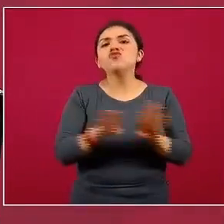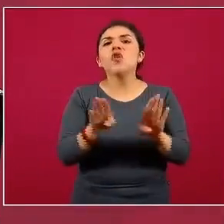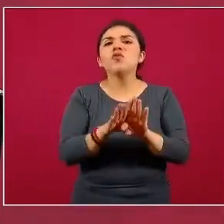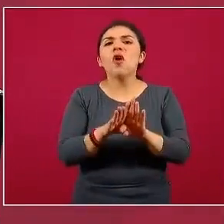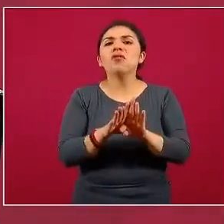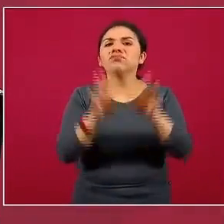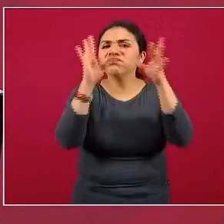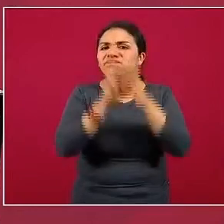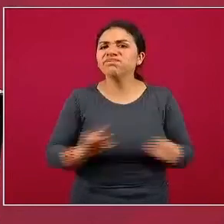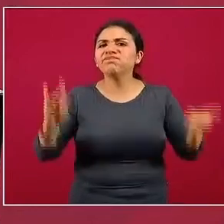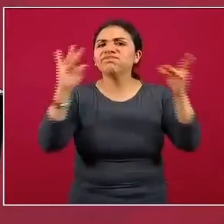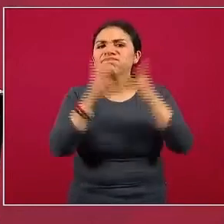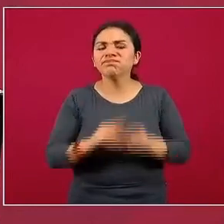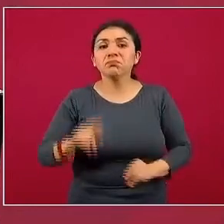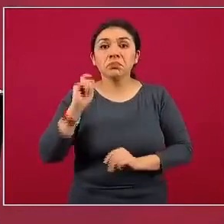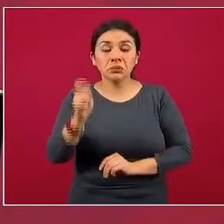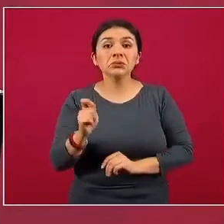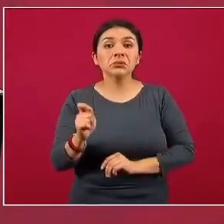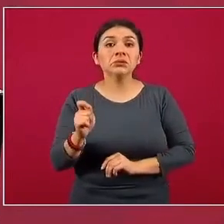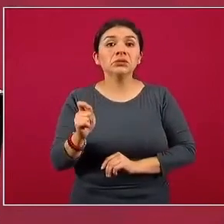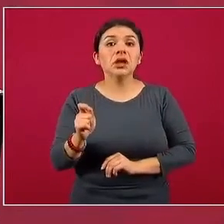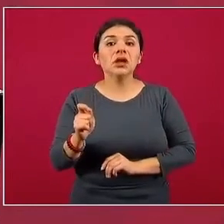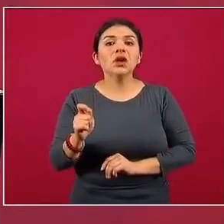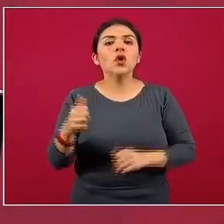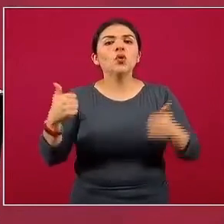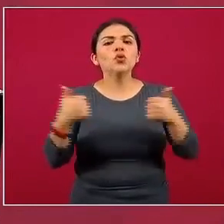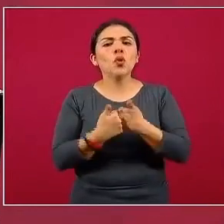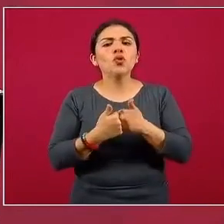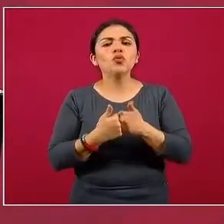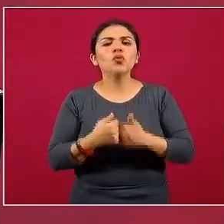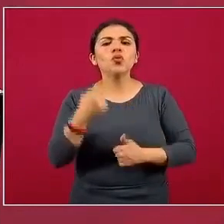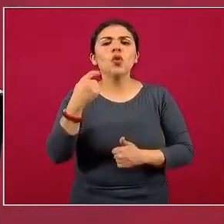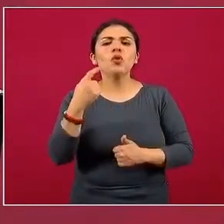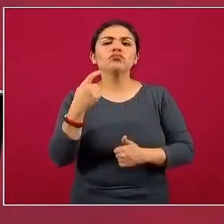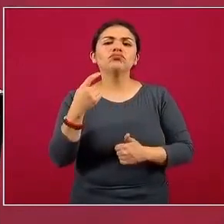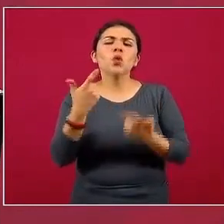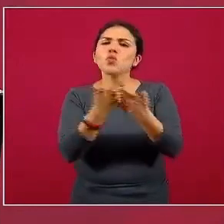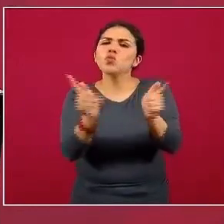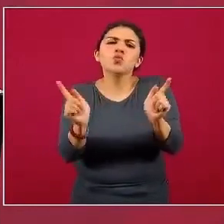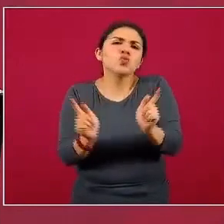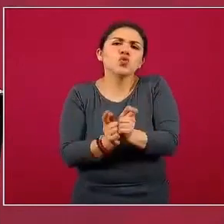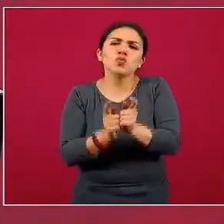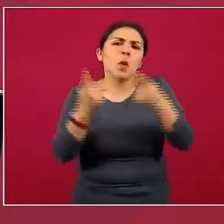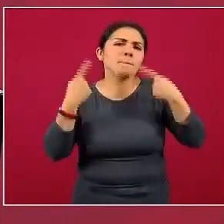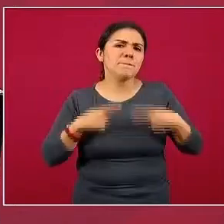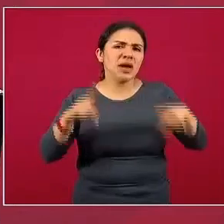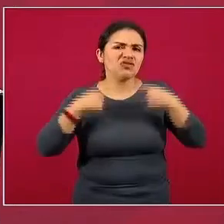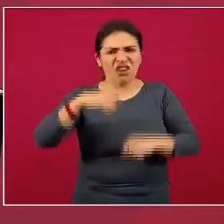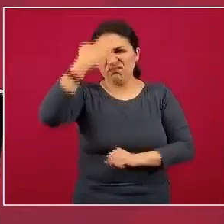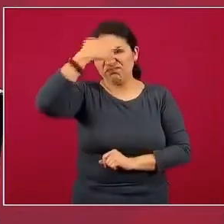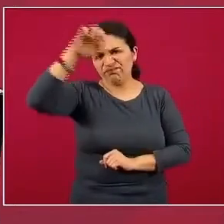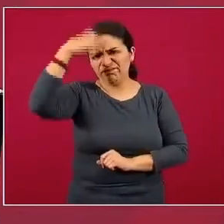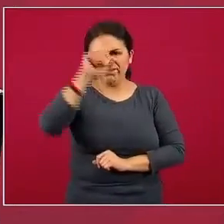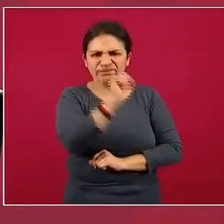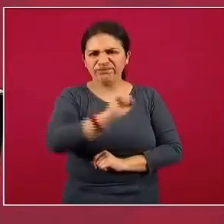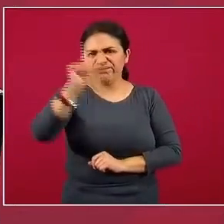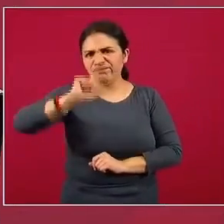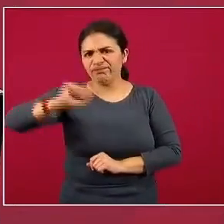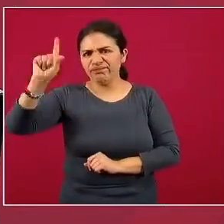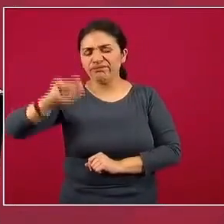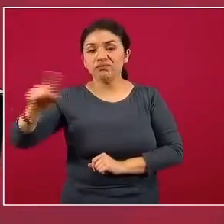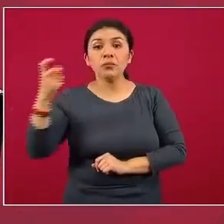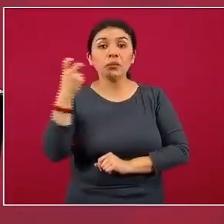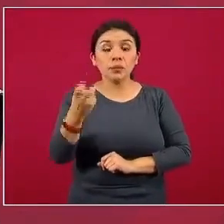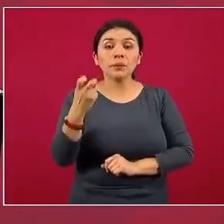presentación que nos hizo un panel, un grupo de personas expertas que